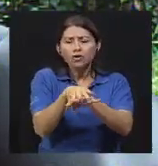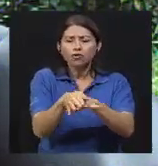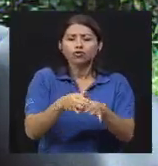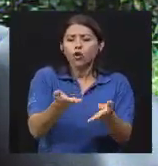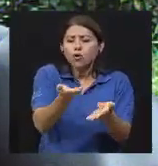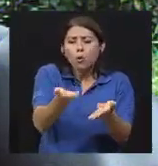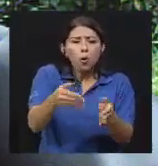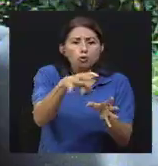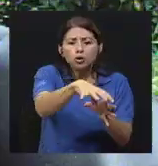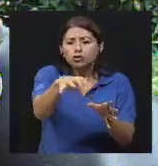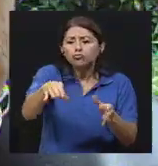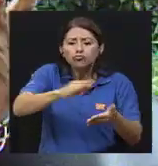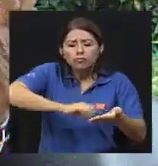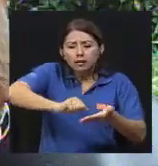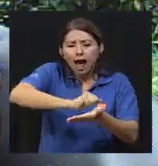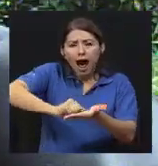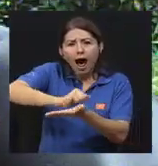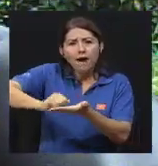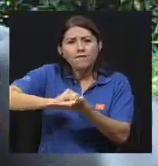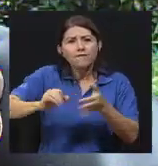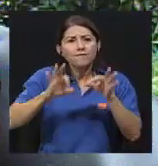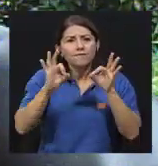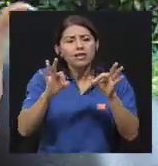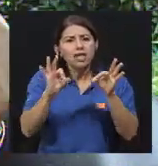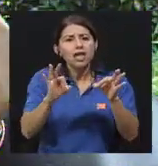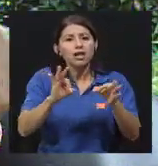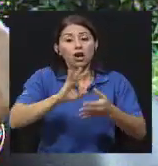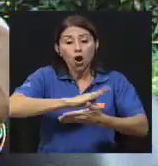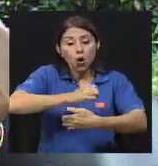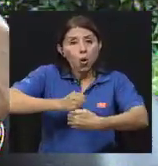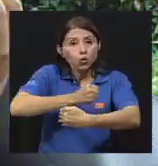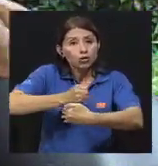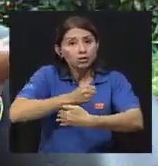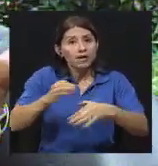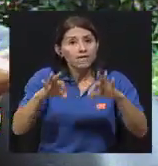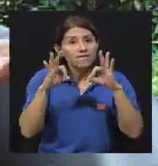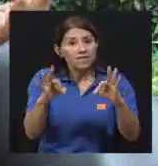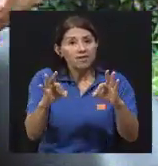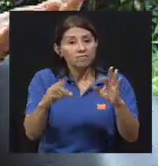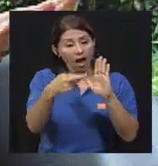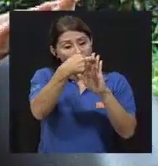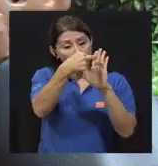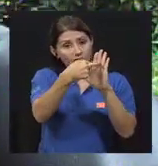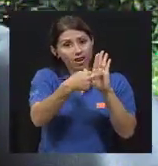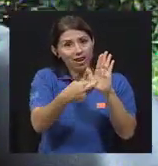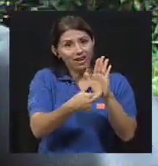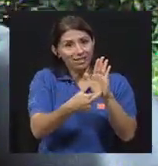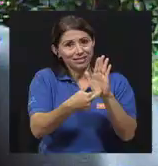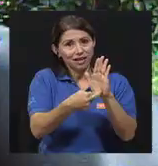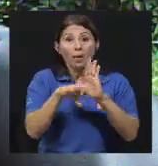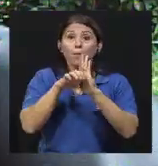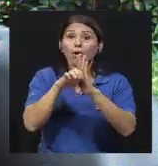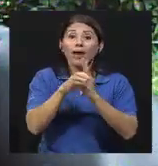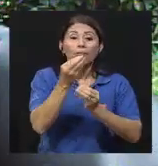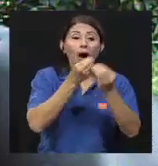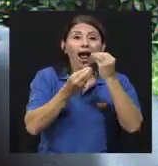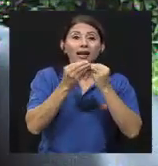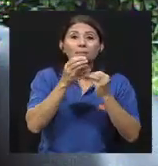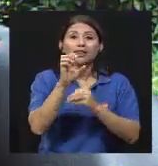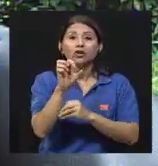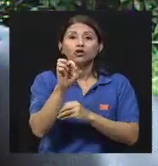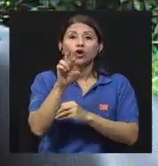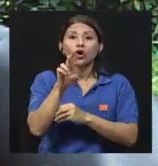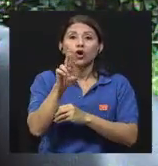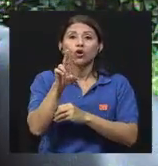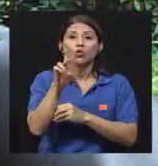correctamente. Hay una serie de reglas de cómo se deben de almacenar los alimentos. Por ejemplo, los crudos nunca deben ir en la parte superior del